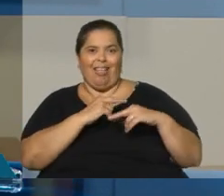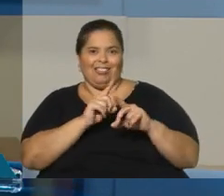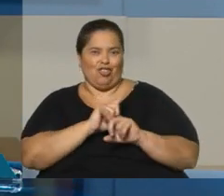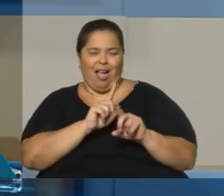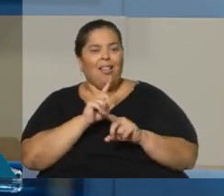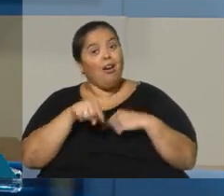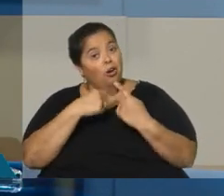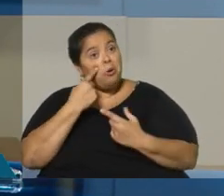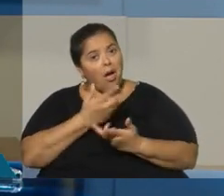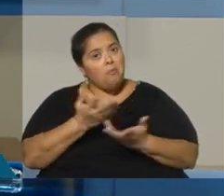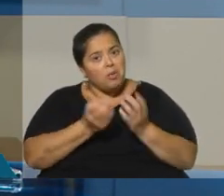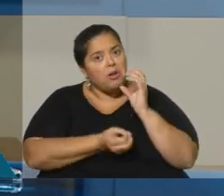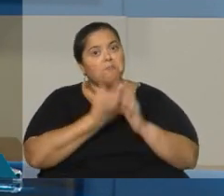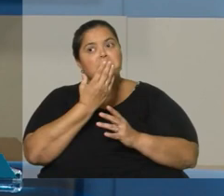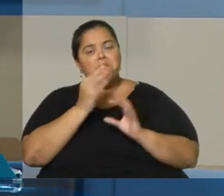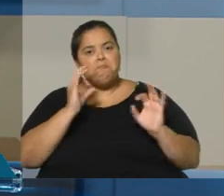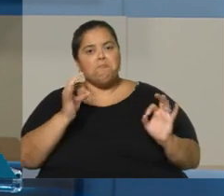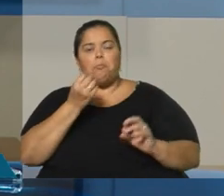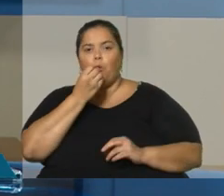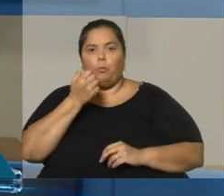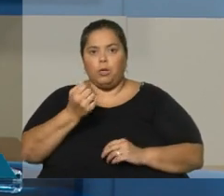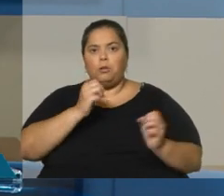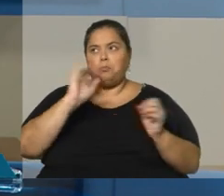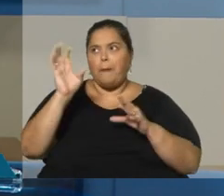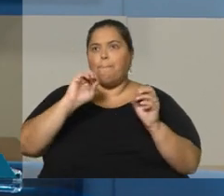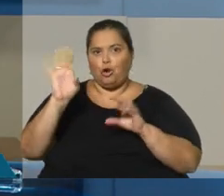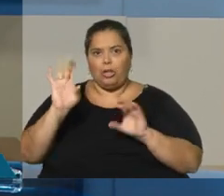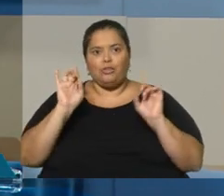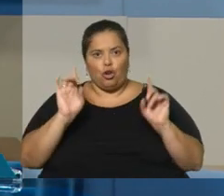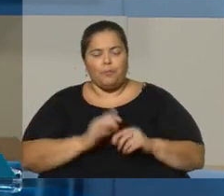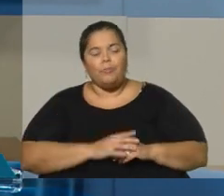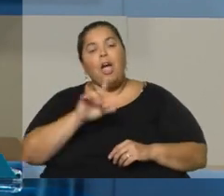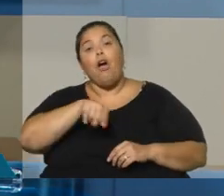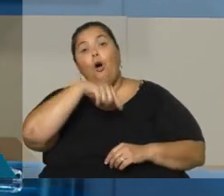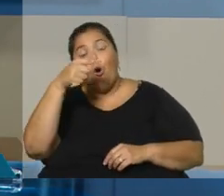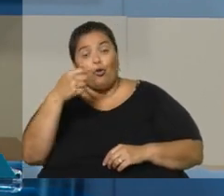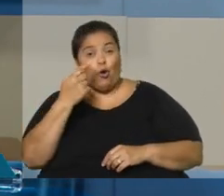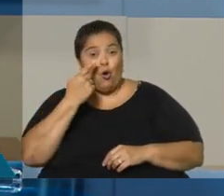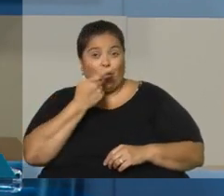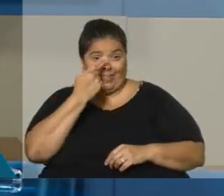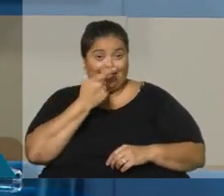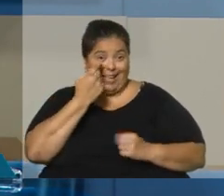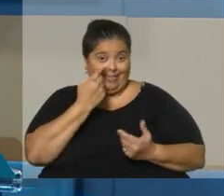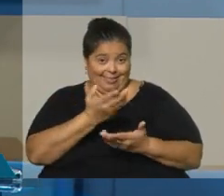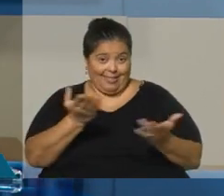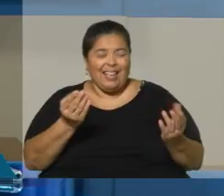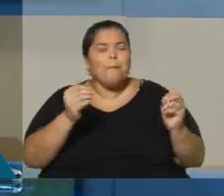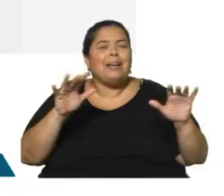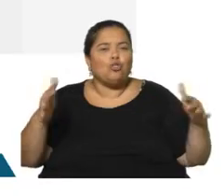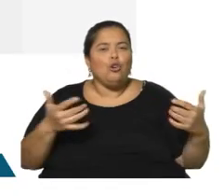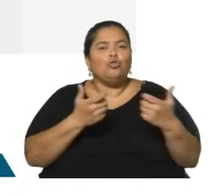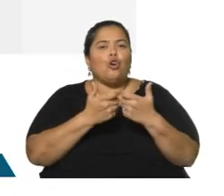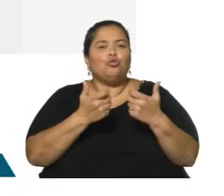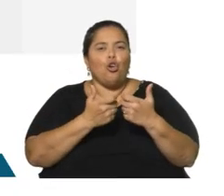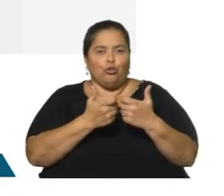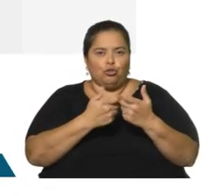una medida de impulso en cuanto a las exportaciones. Otra mirada interesante es ver qué pasó en materia de socios comerciales.